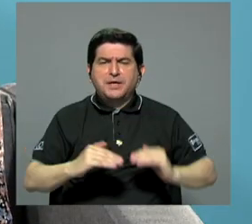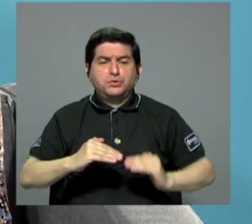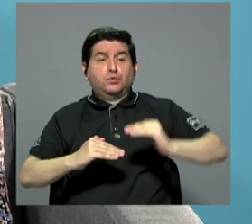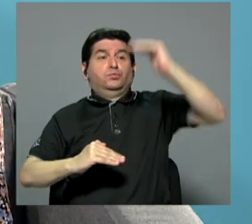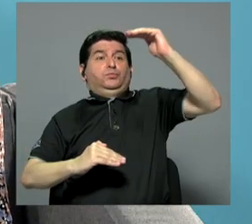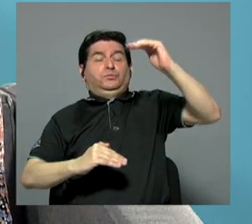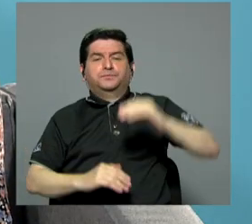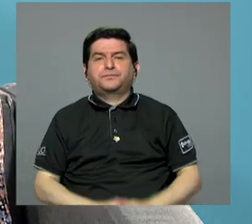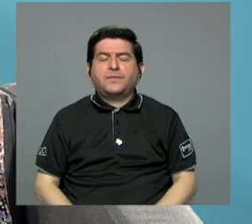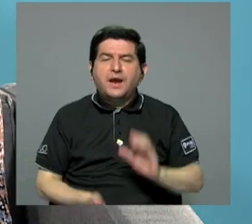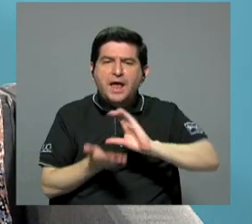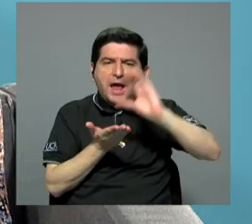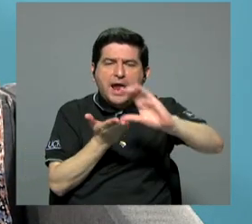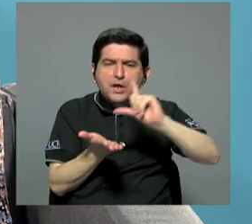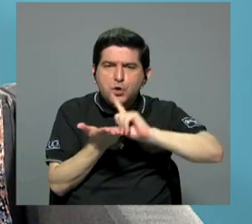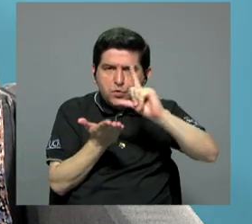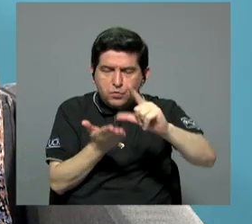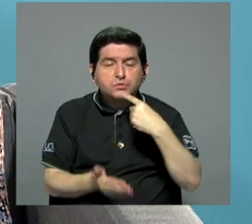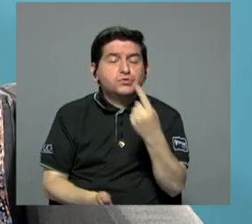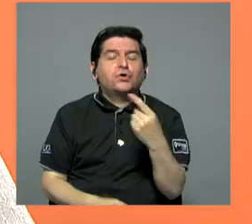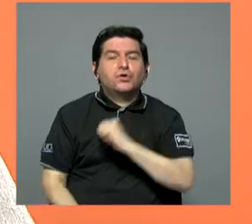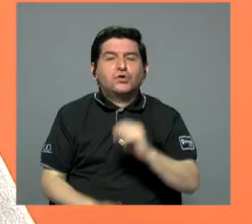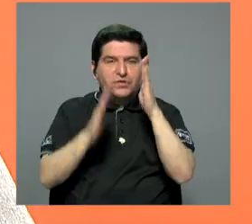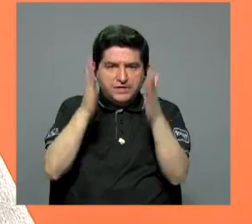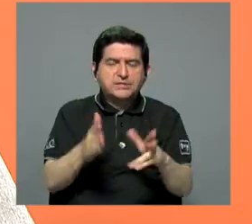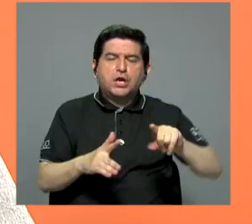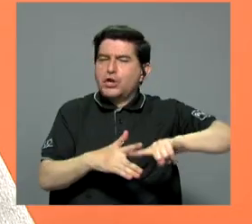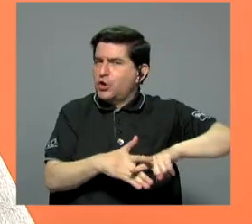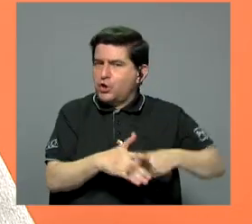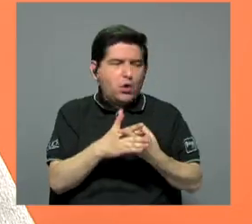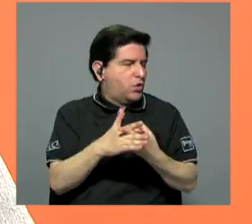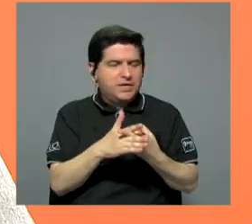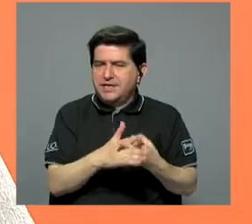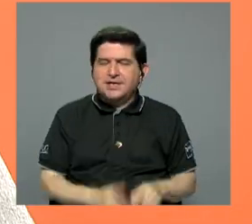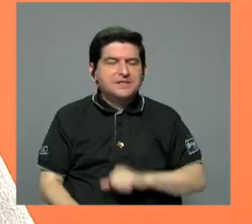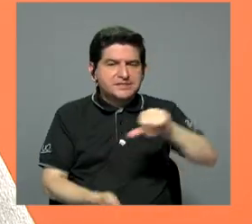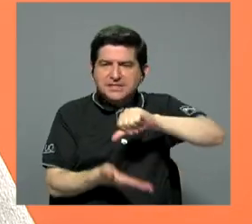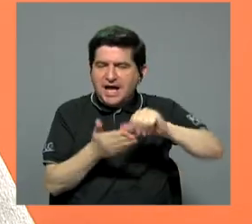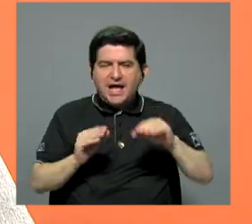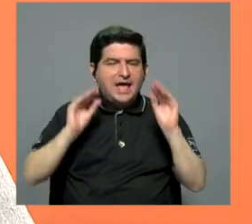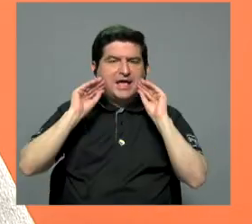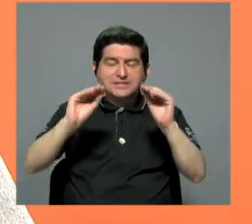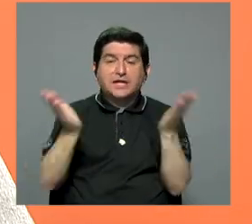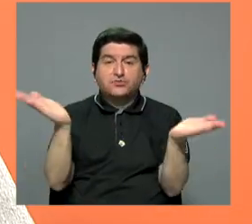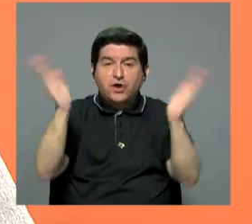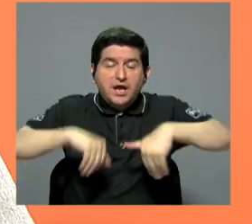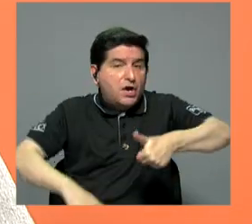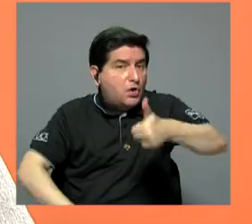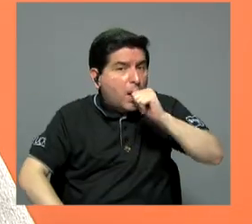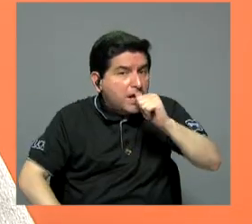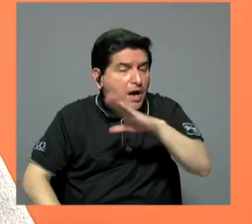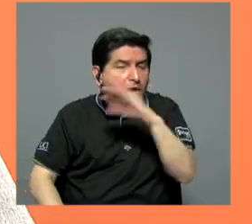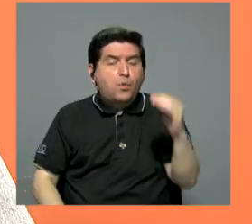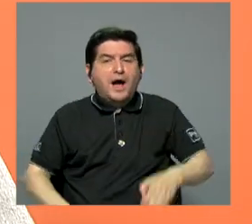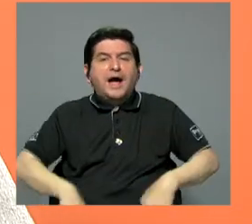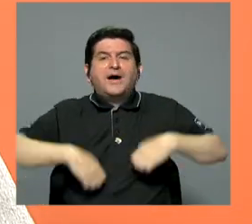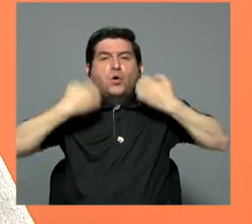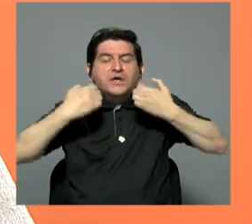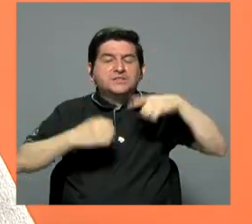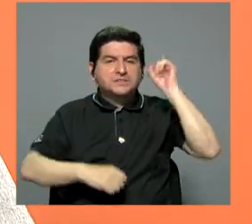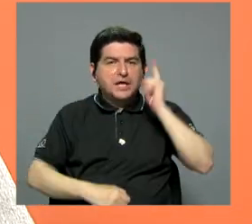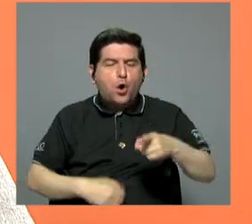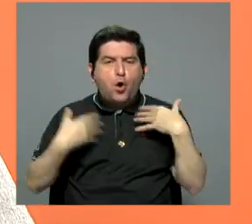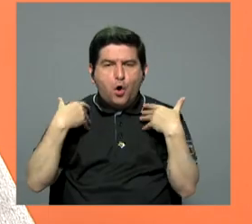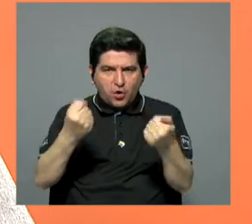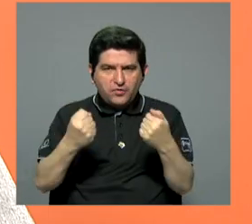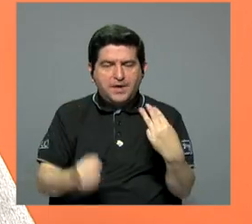Exactamente. El curso electivo, eso sí, según han dicho también las autoridades, no va a iniciar en los centros educativos donde no haya agua o donde exista alguna orden